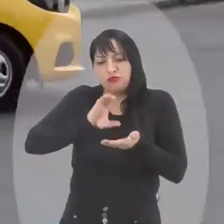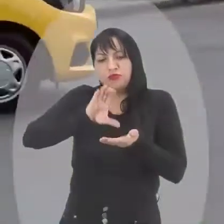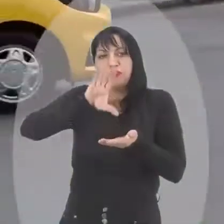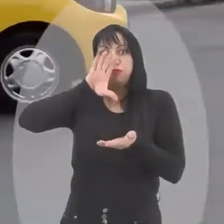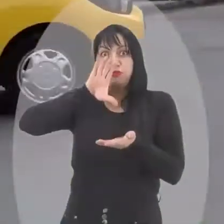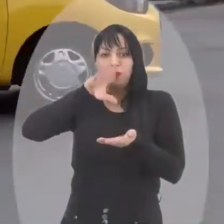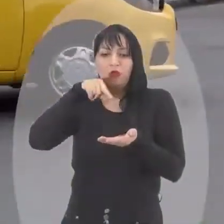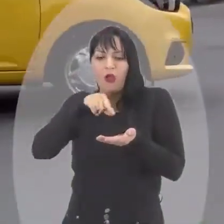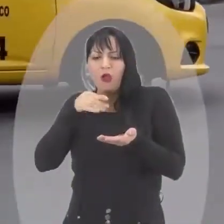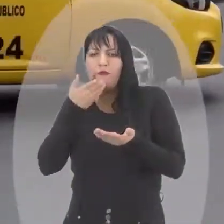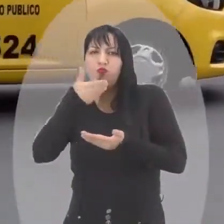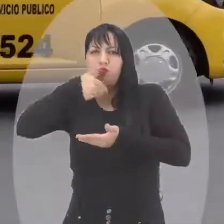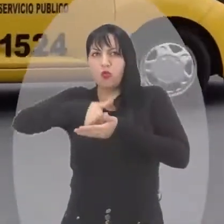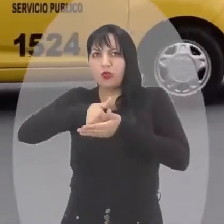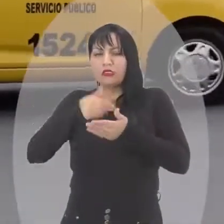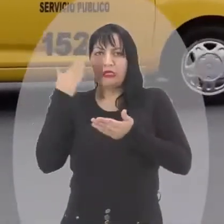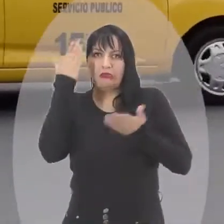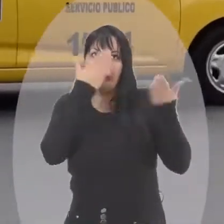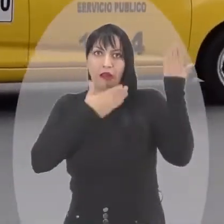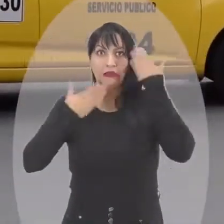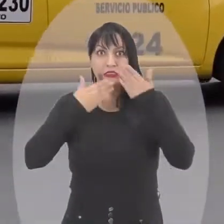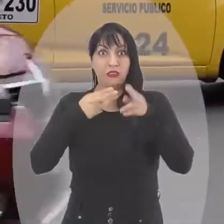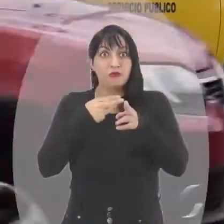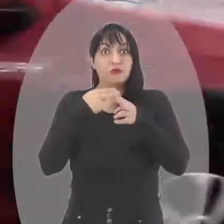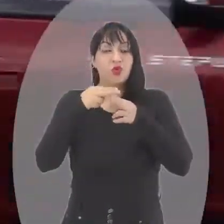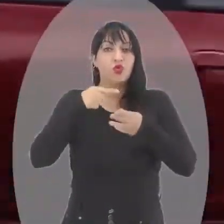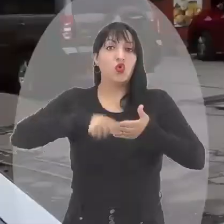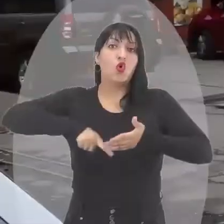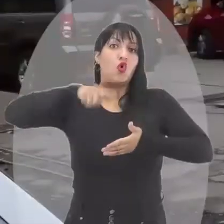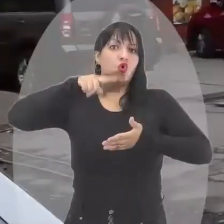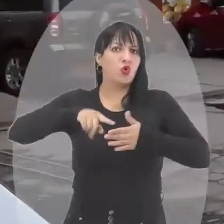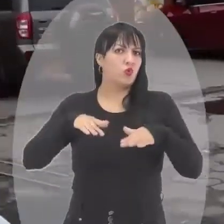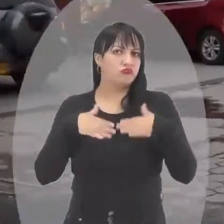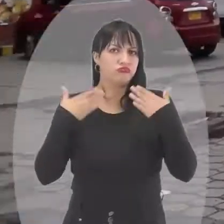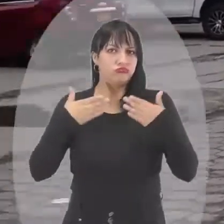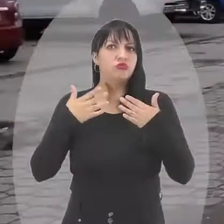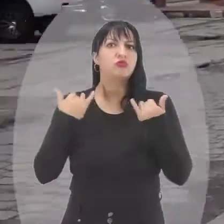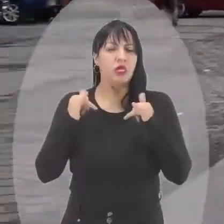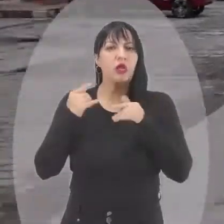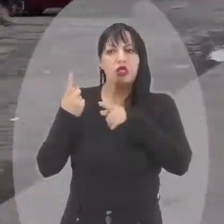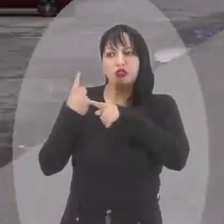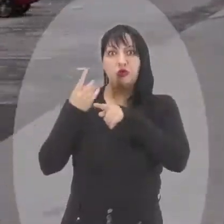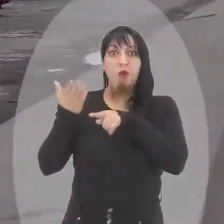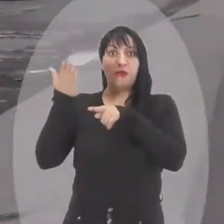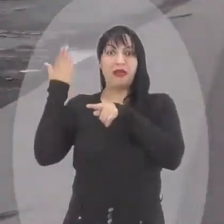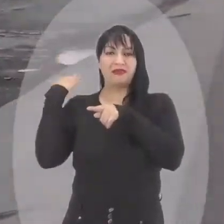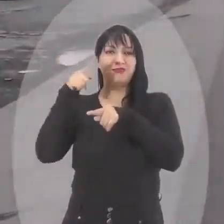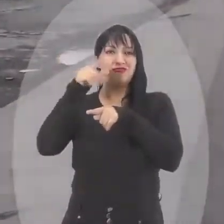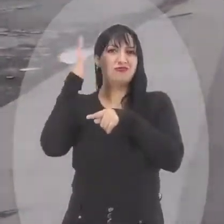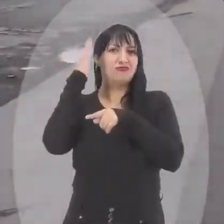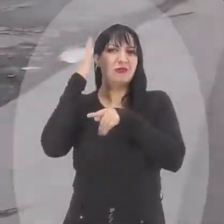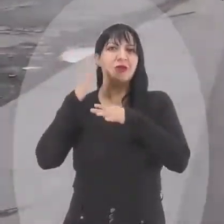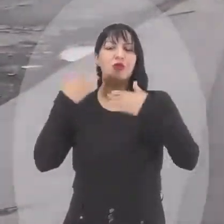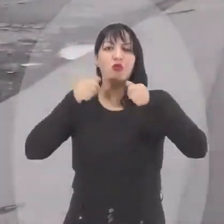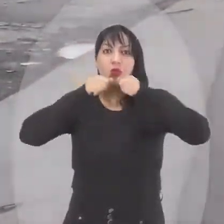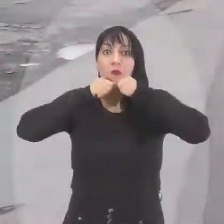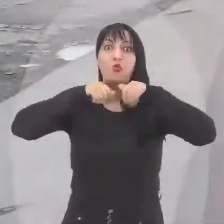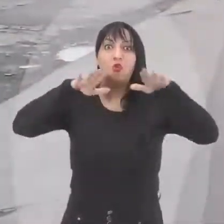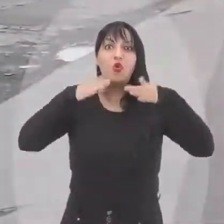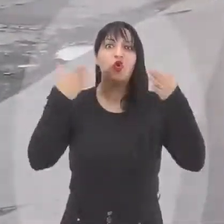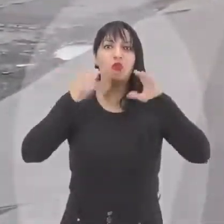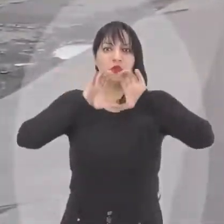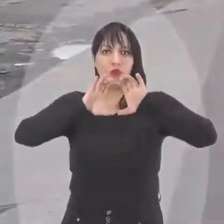adjudicando comenzando el mes de septiembre. Y en lo que tiene que ver con el contrato de obra, la semana pasada se